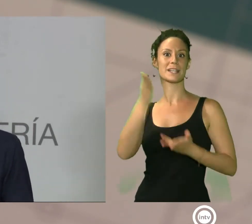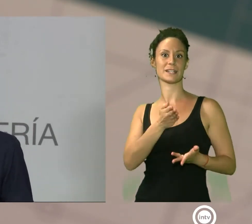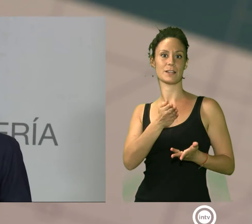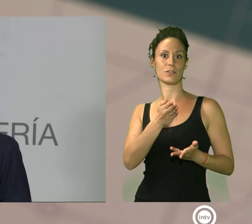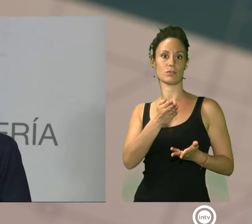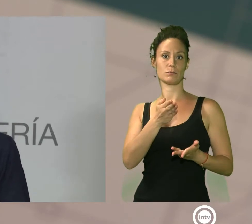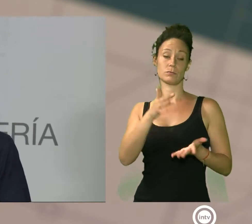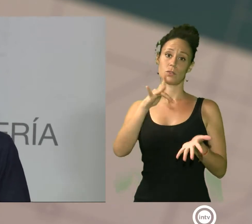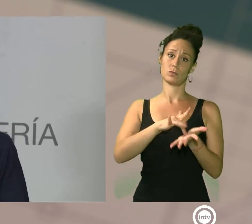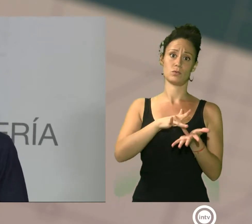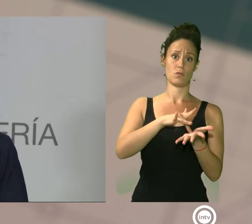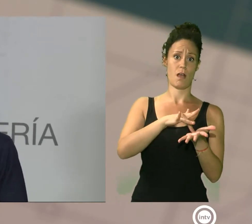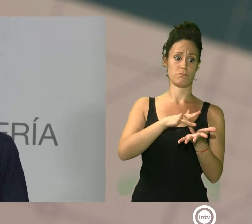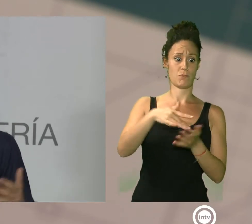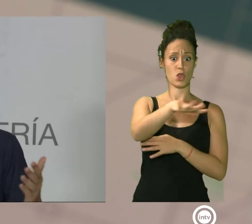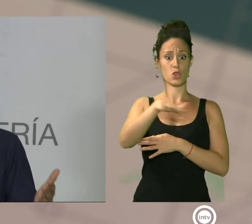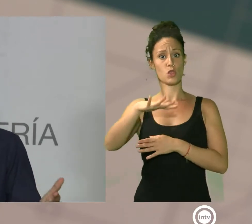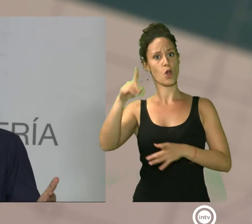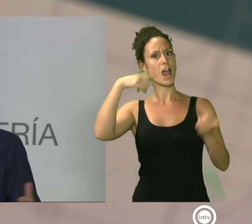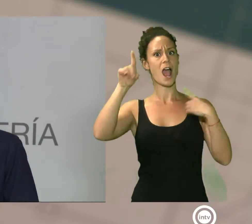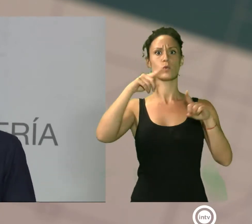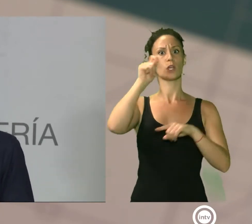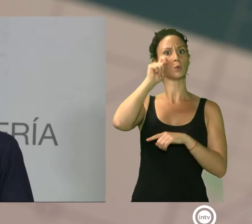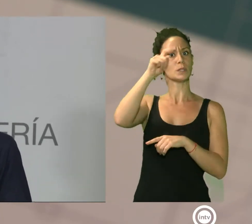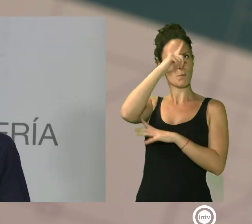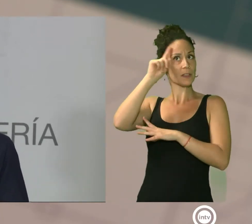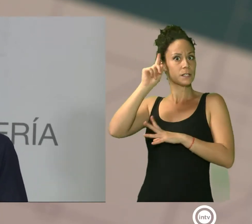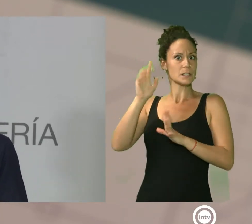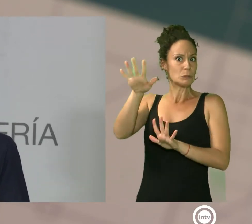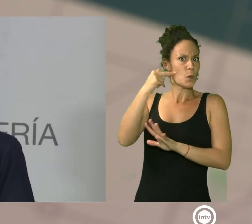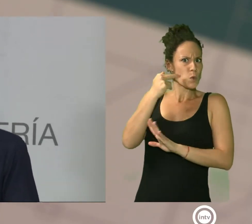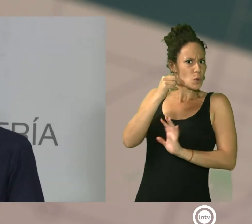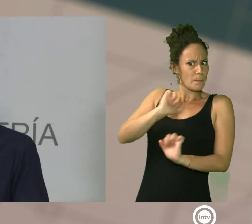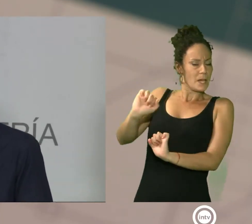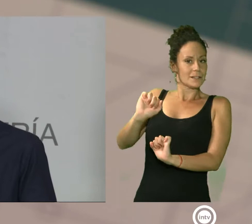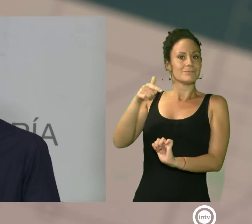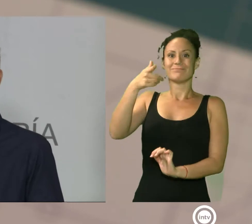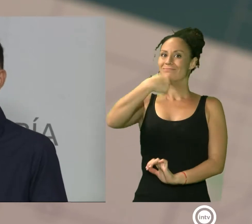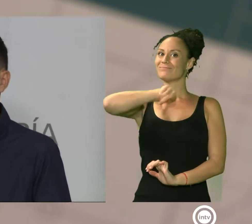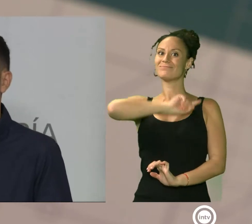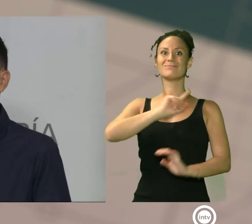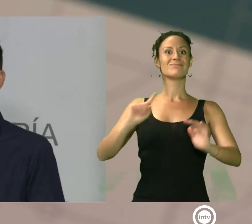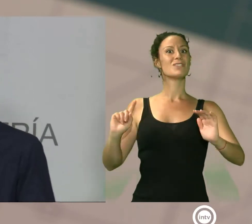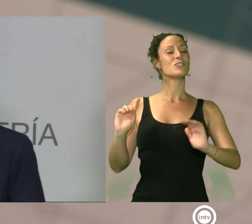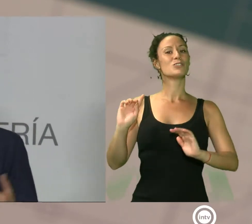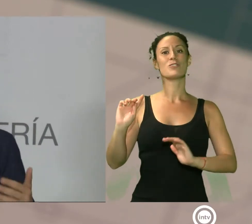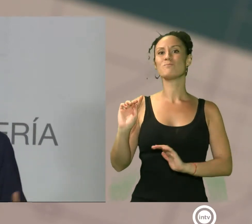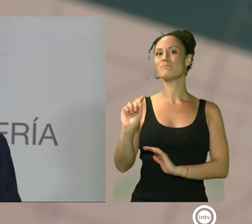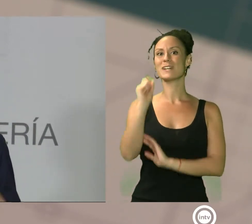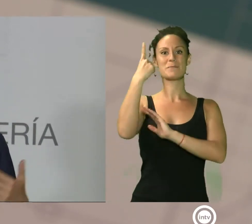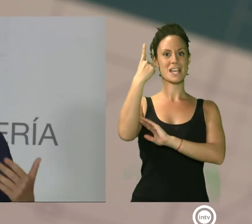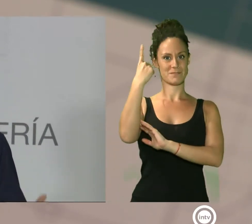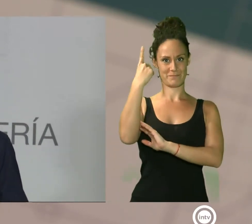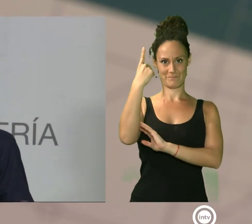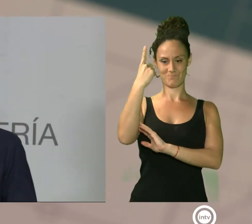fobia al turismo madrileño. Nosotros fuimos pioneros a la hora de llegar a Madrid y decir que en Almería los madrileños eran bienvenidos. Este